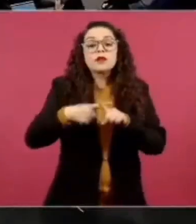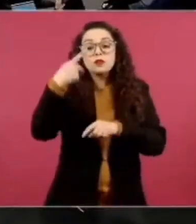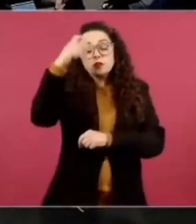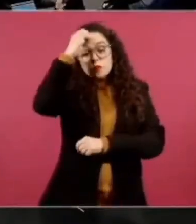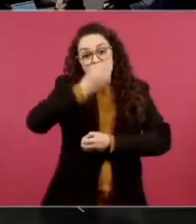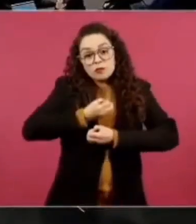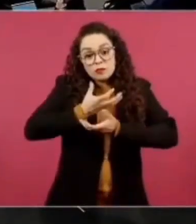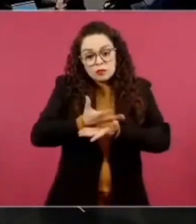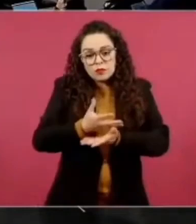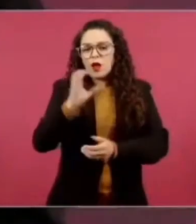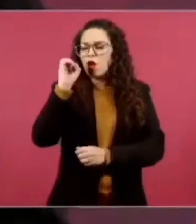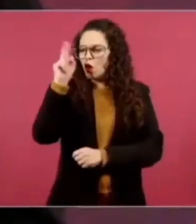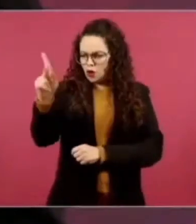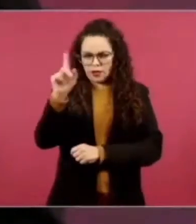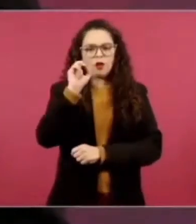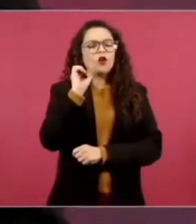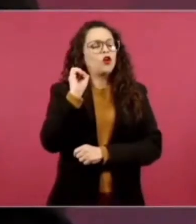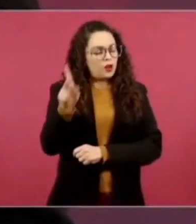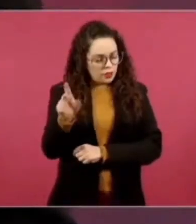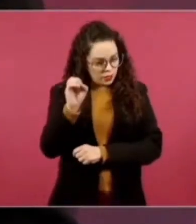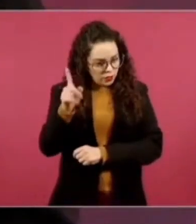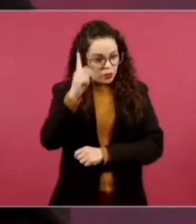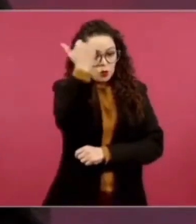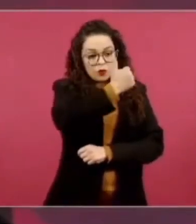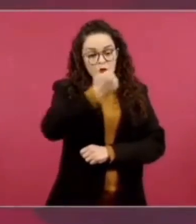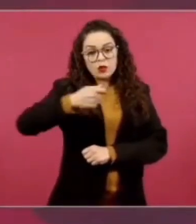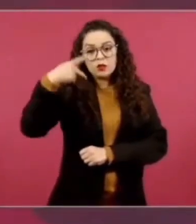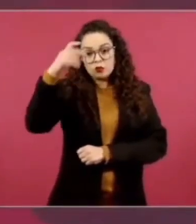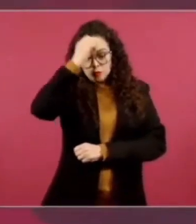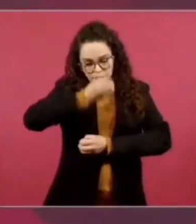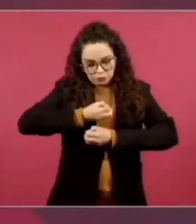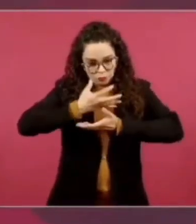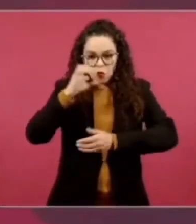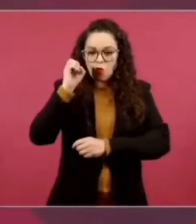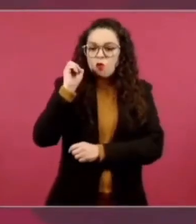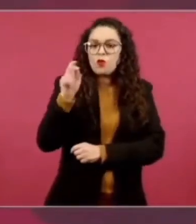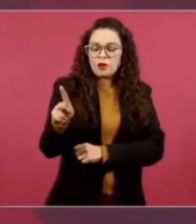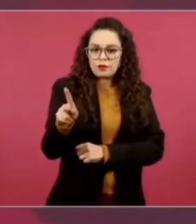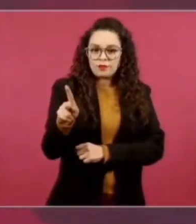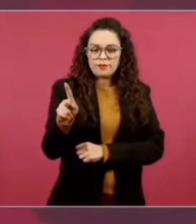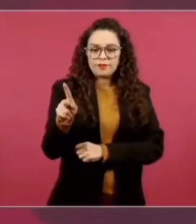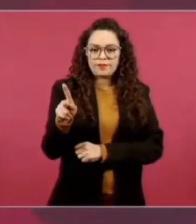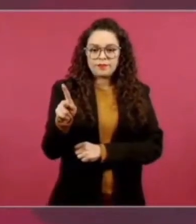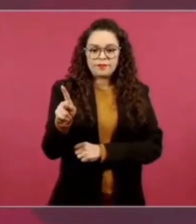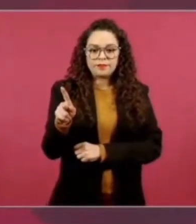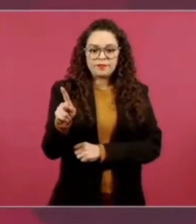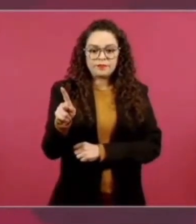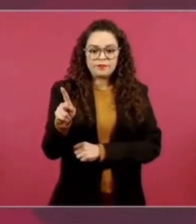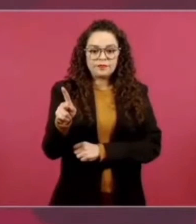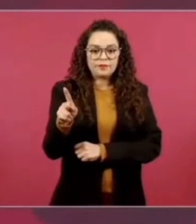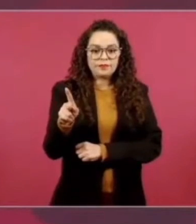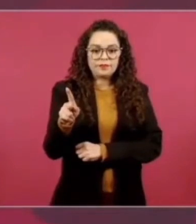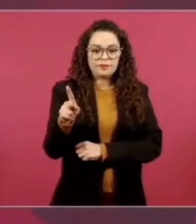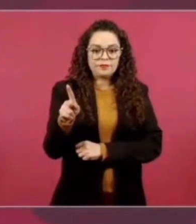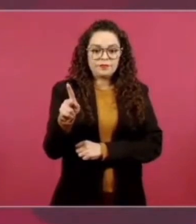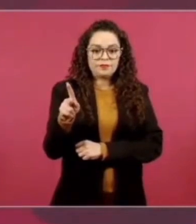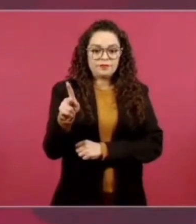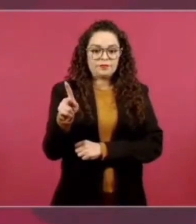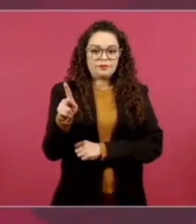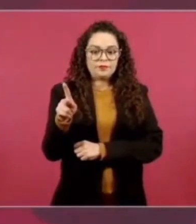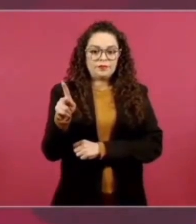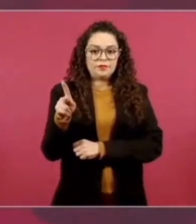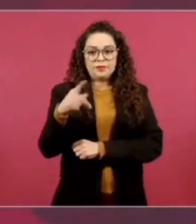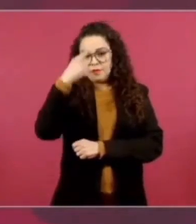exponga, incluso si no pueden estar juntos para que no haya